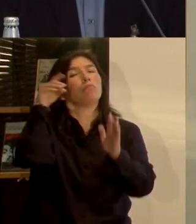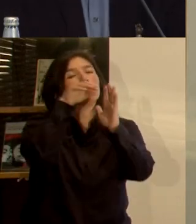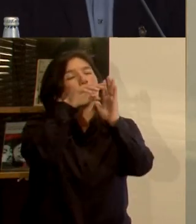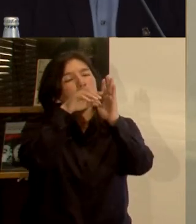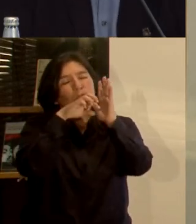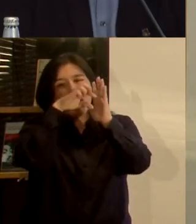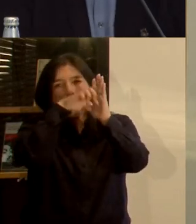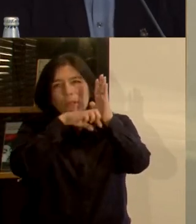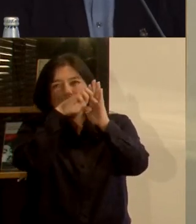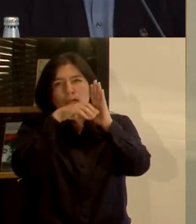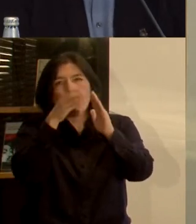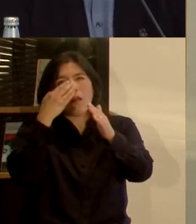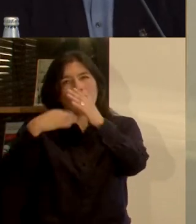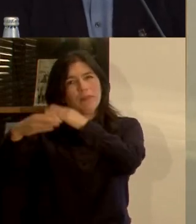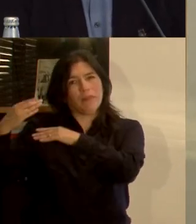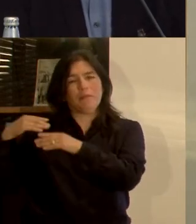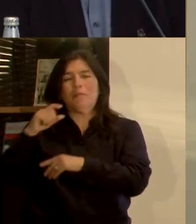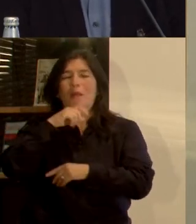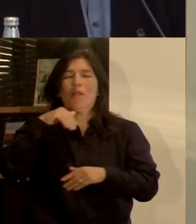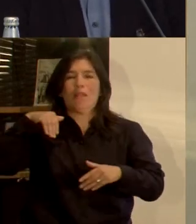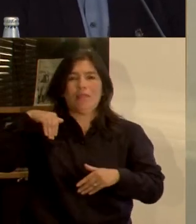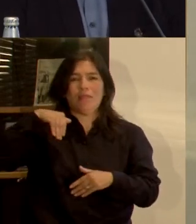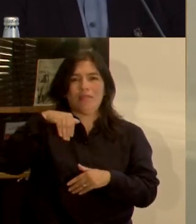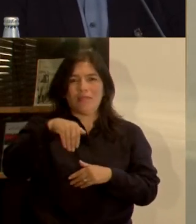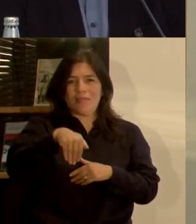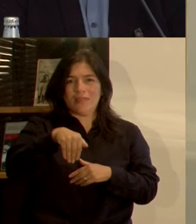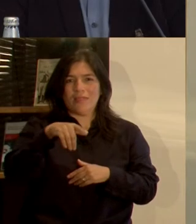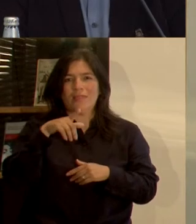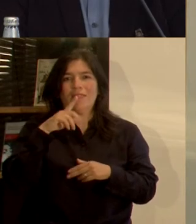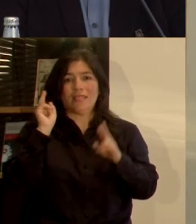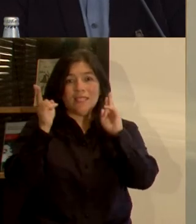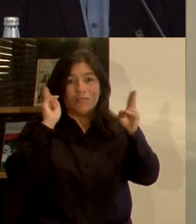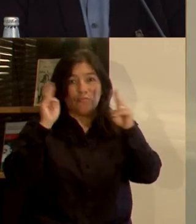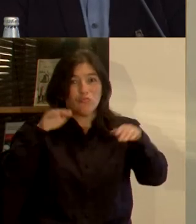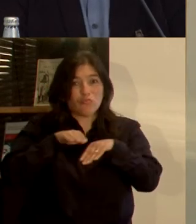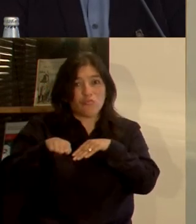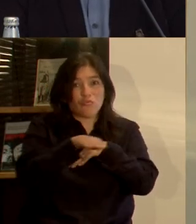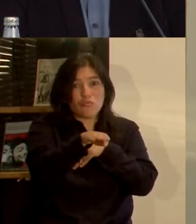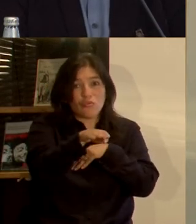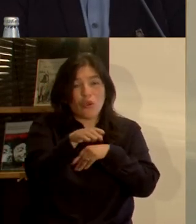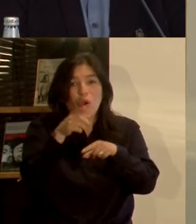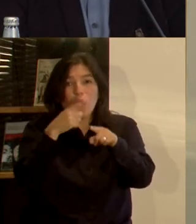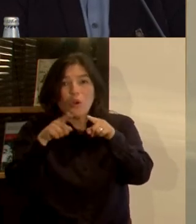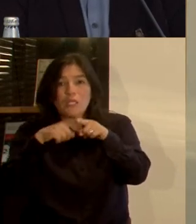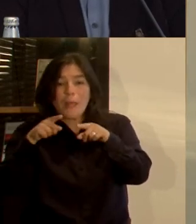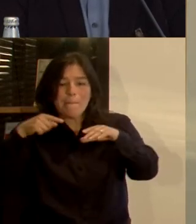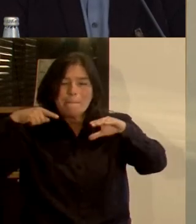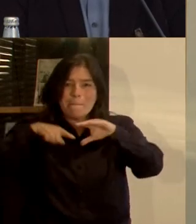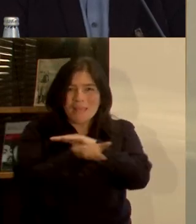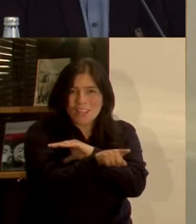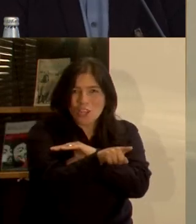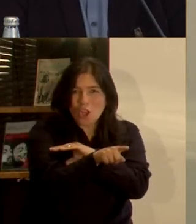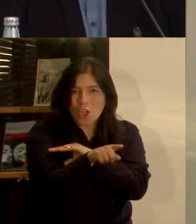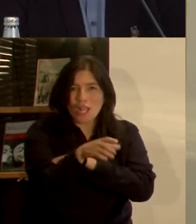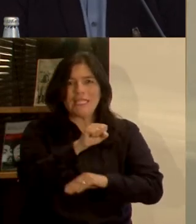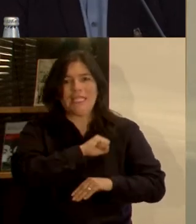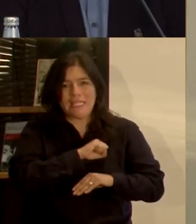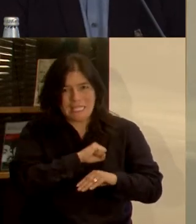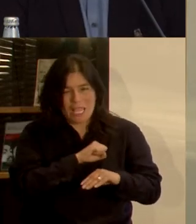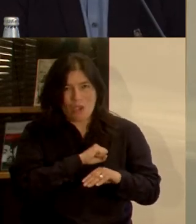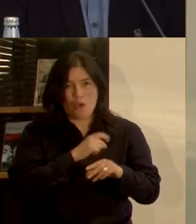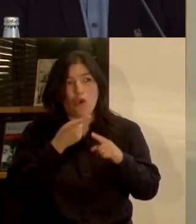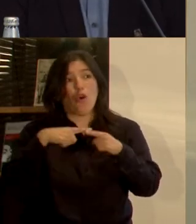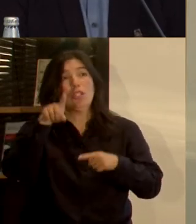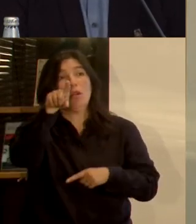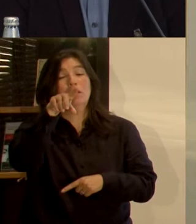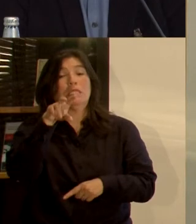transformadores en últimos años, el Transantiago, el GAM, el Centro Cultural de Gabriela Mistral, el Metro de Santiago, licitación de puertos para el